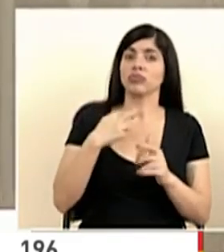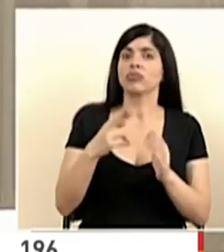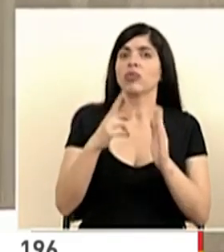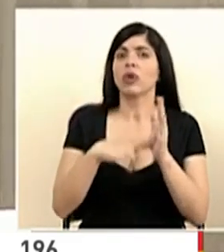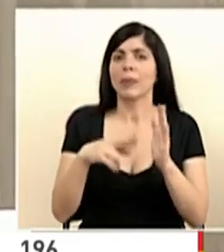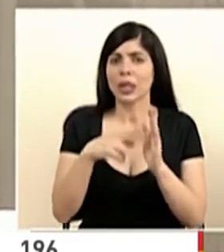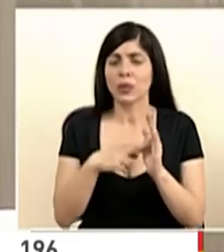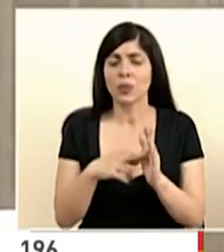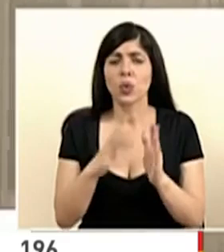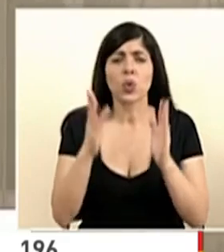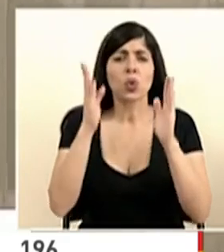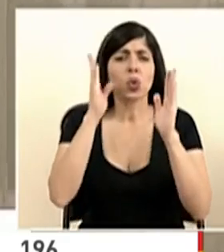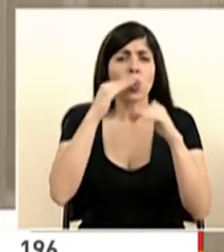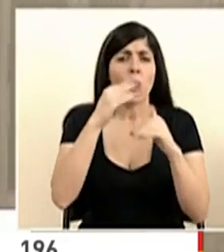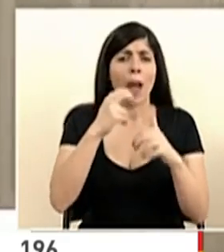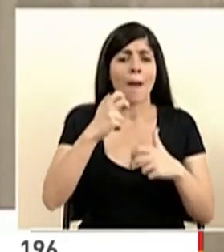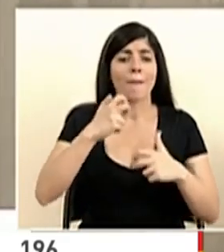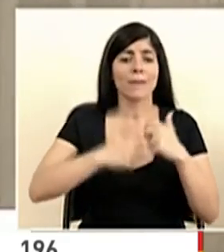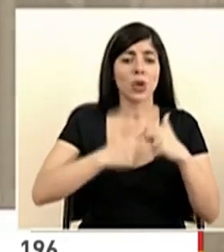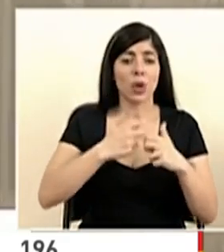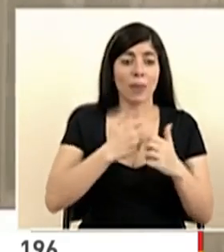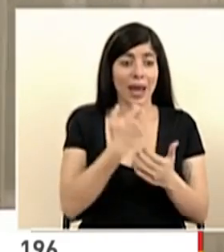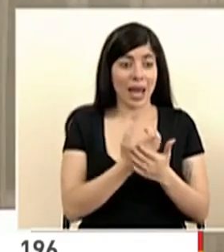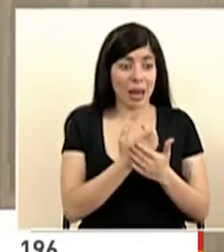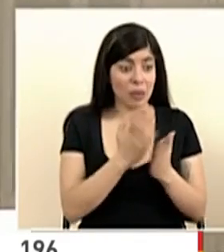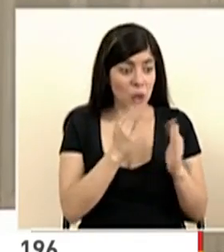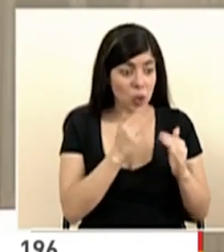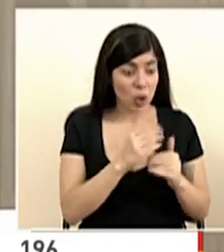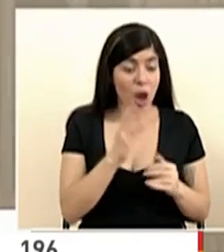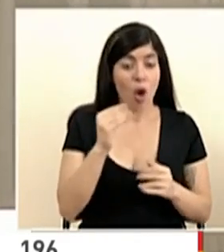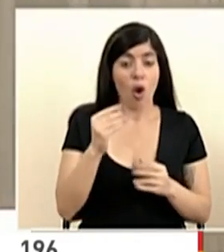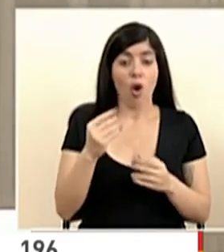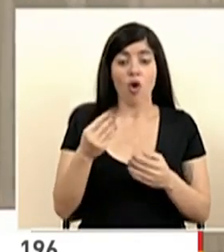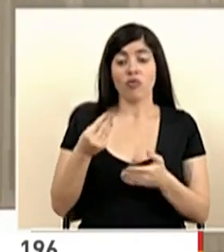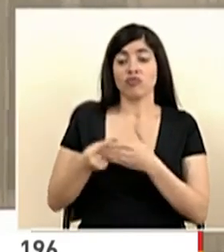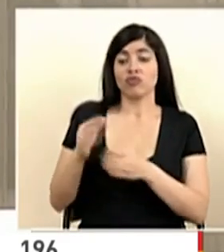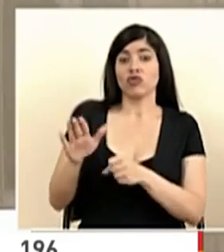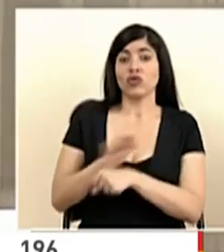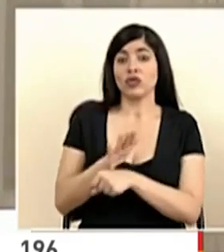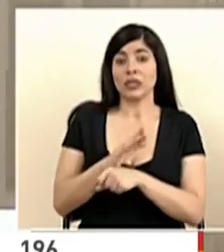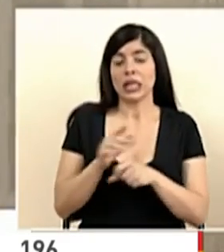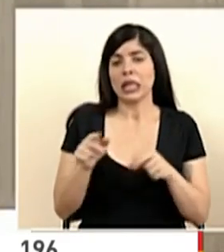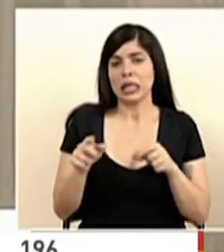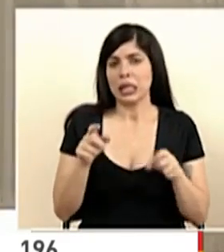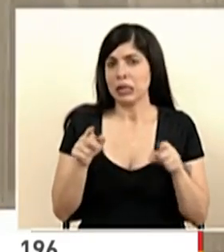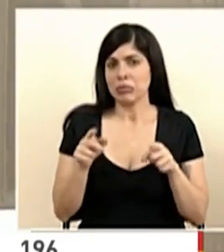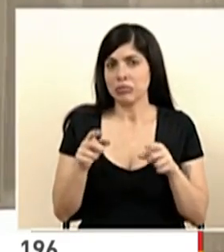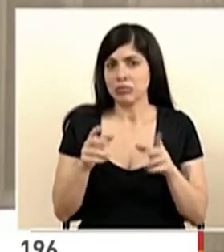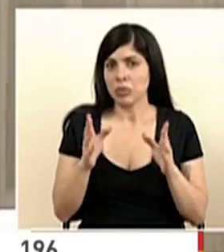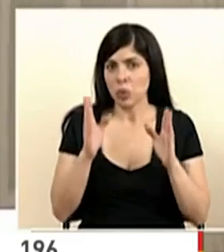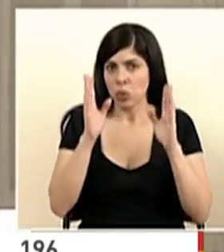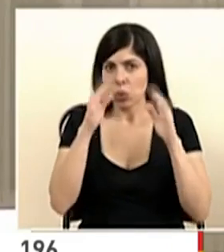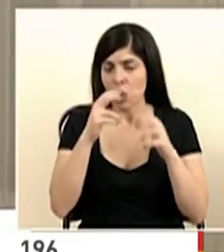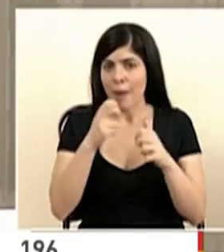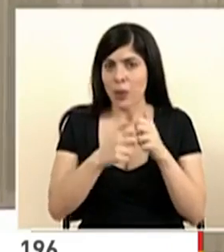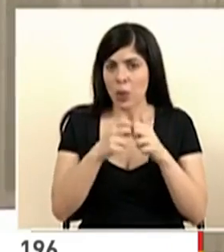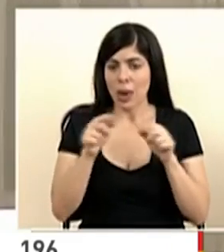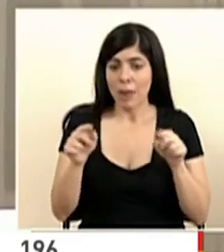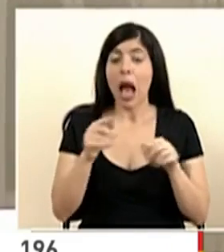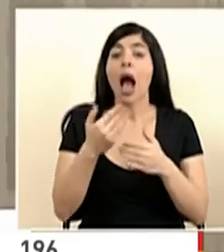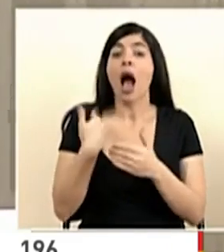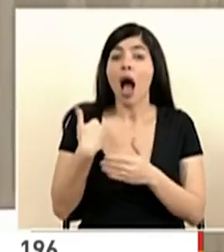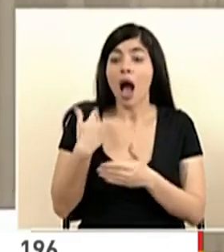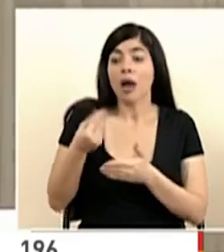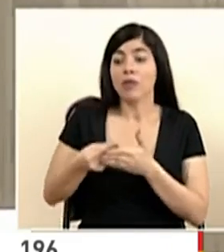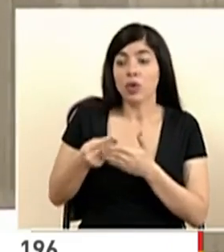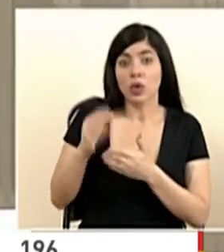no tenemos una problemática ni de liquidez, ni de solvencia y como se conoce, hay montos